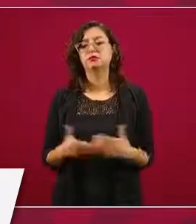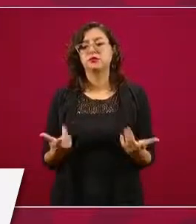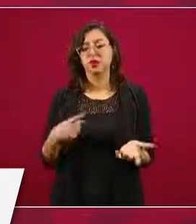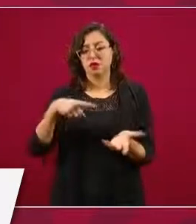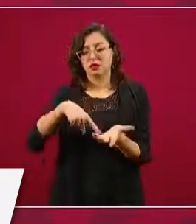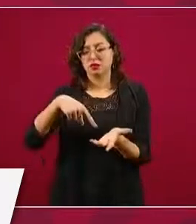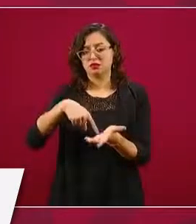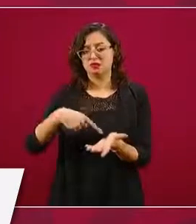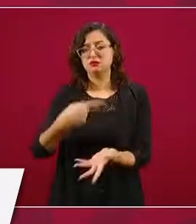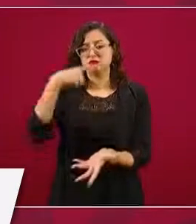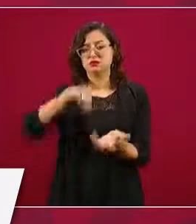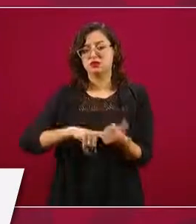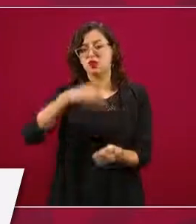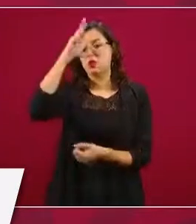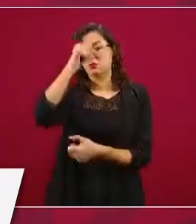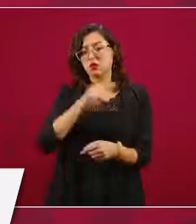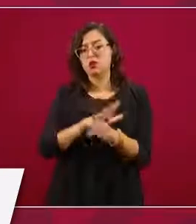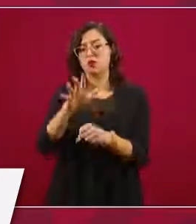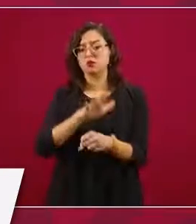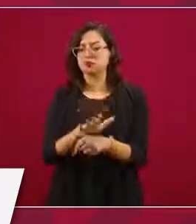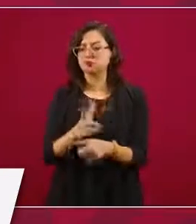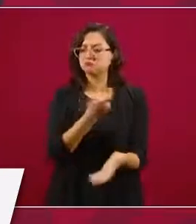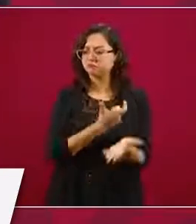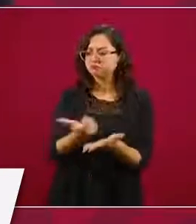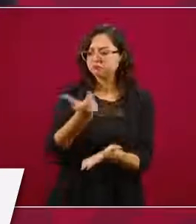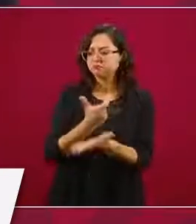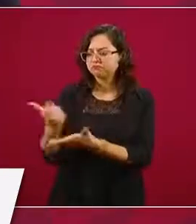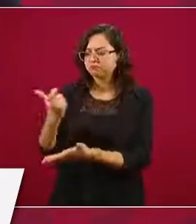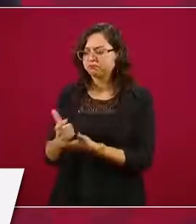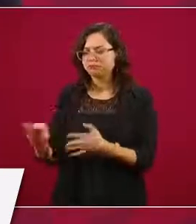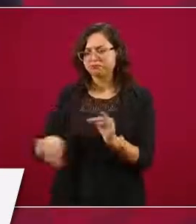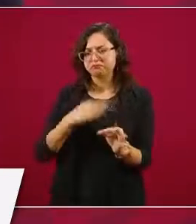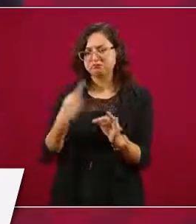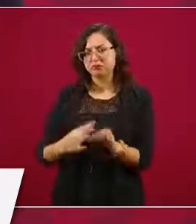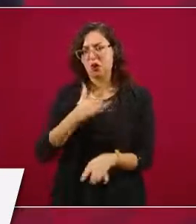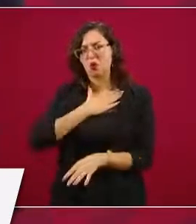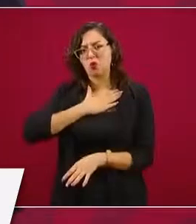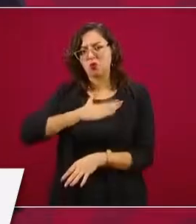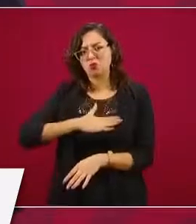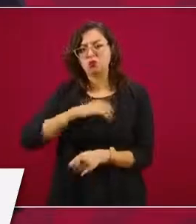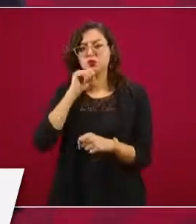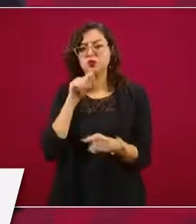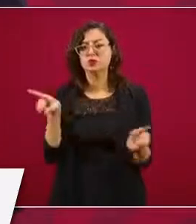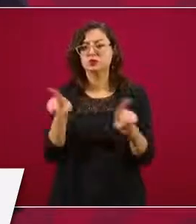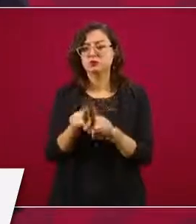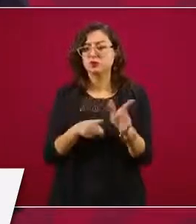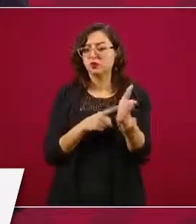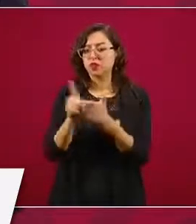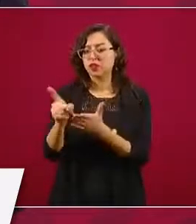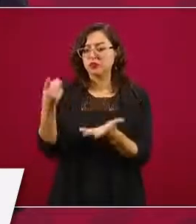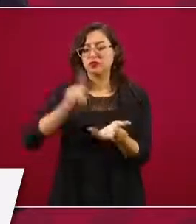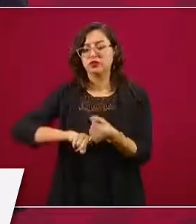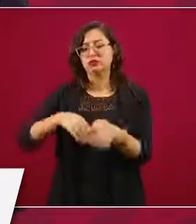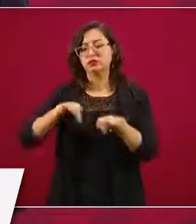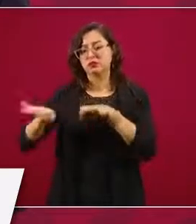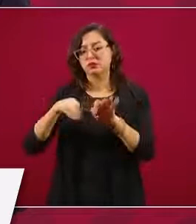justos, prestaciones laborales justas en los tres países.